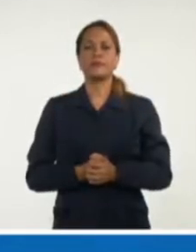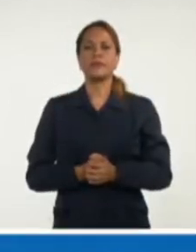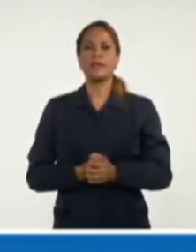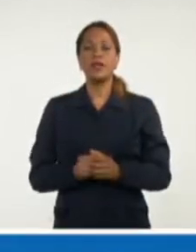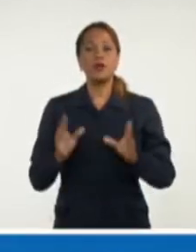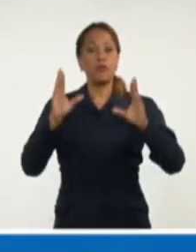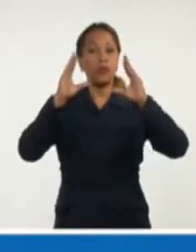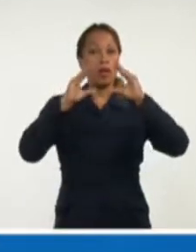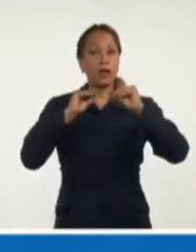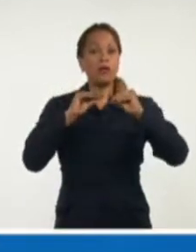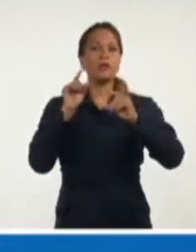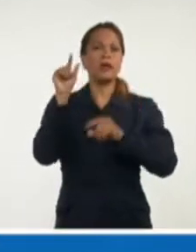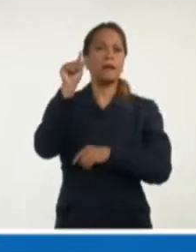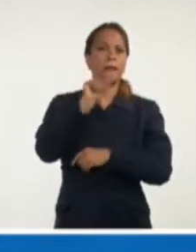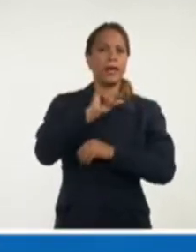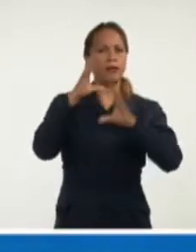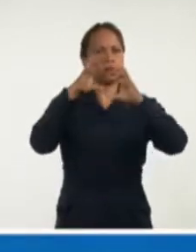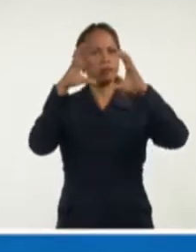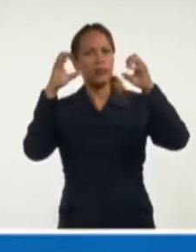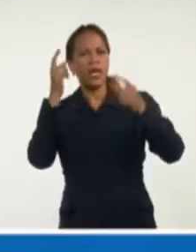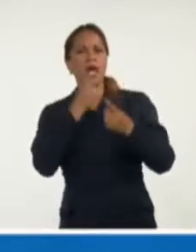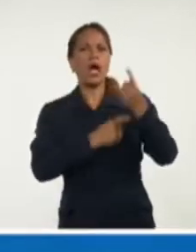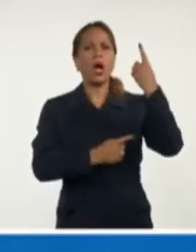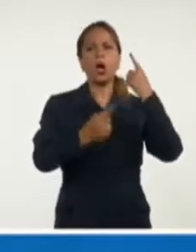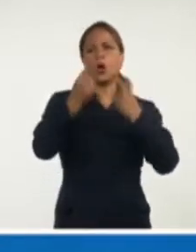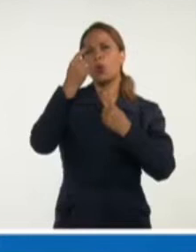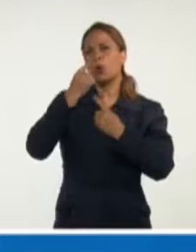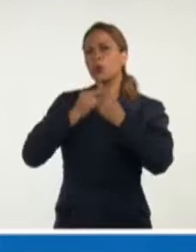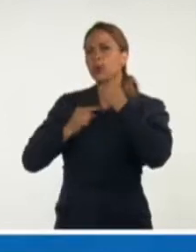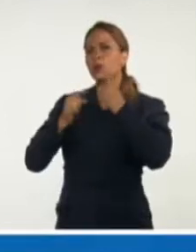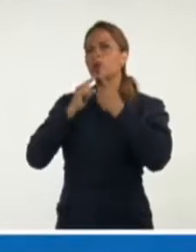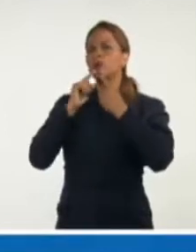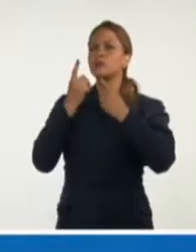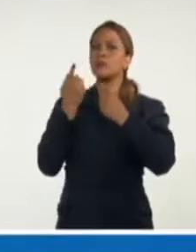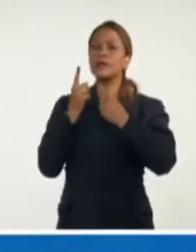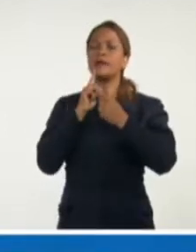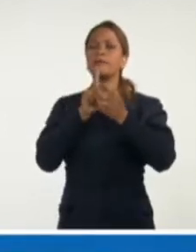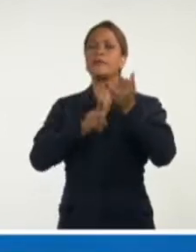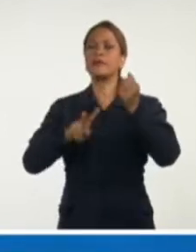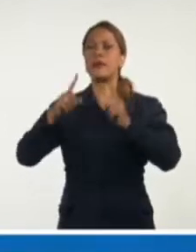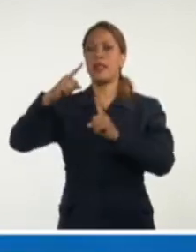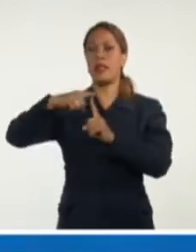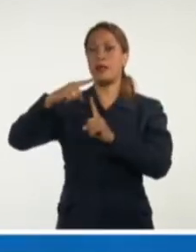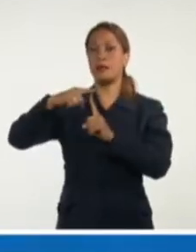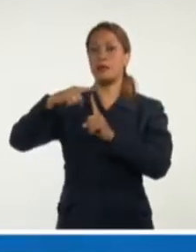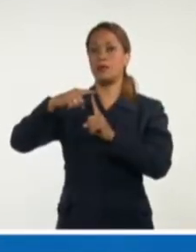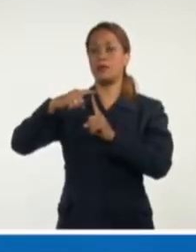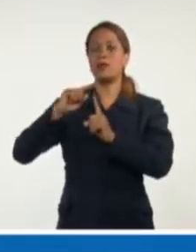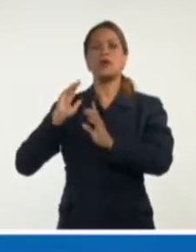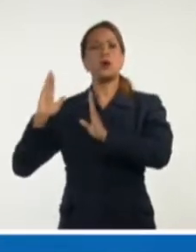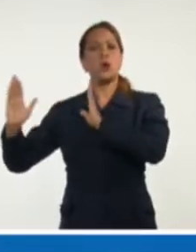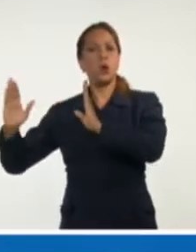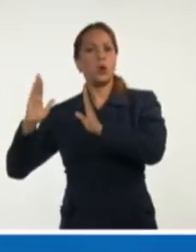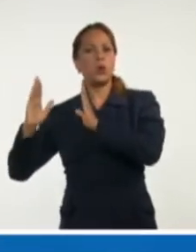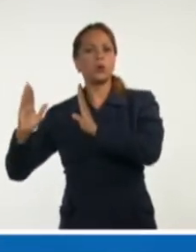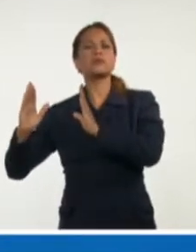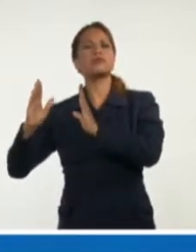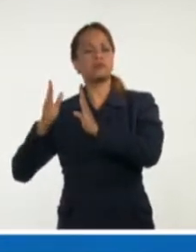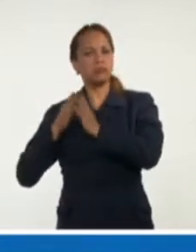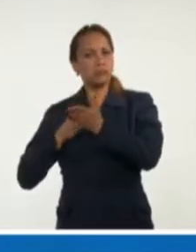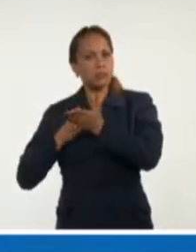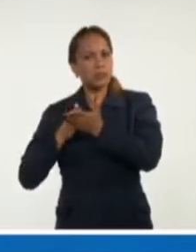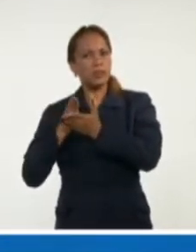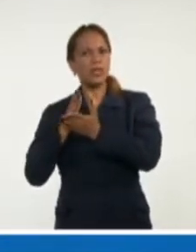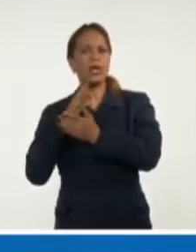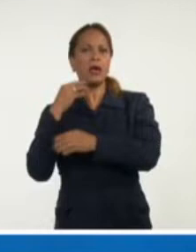nublados en la mitad oriental. Algún nublado parcial todavía en las tunas. Pero bueno, en el occidente se mantienen los restos de la